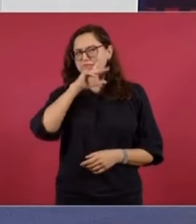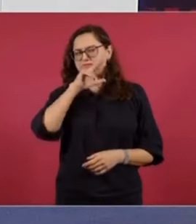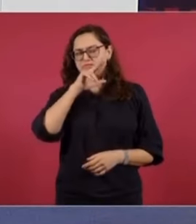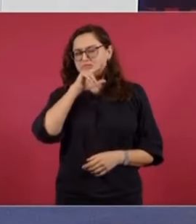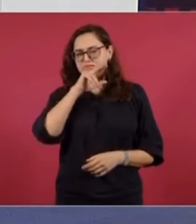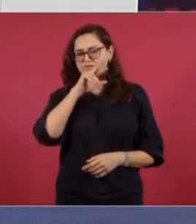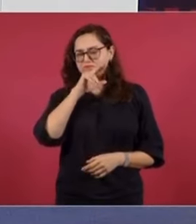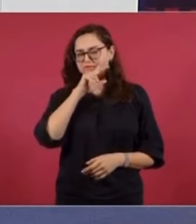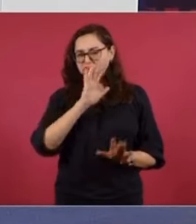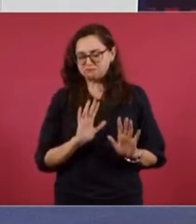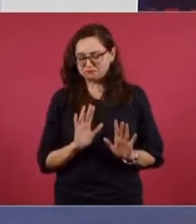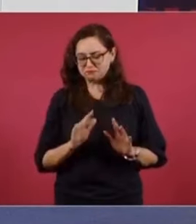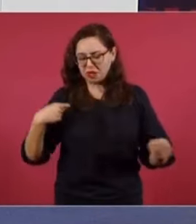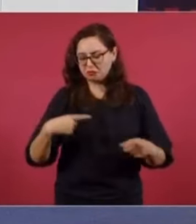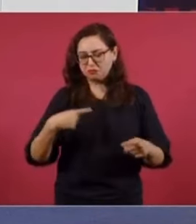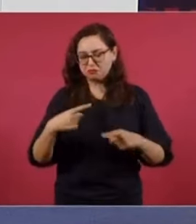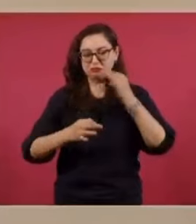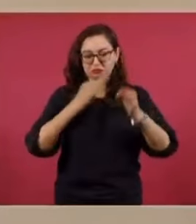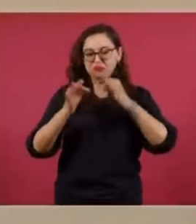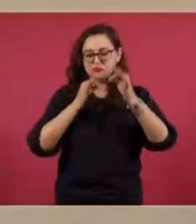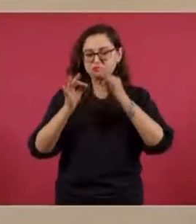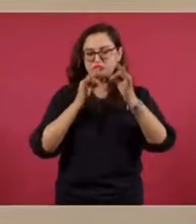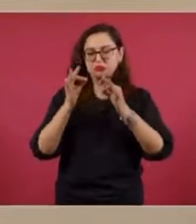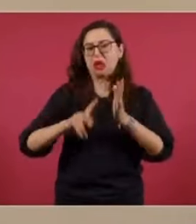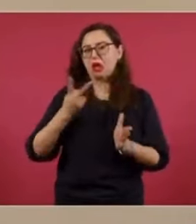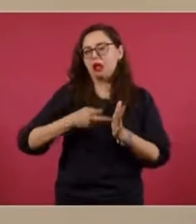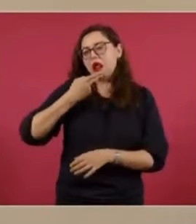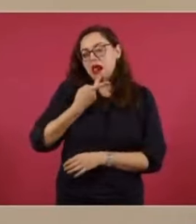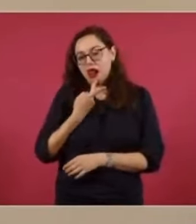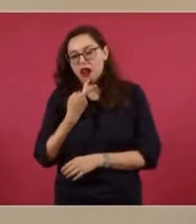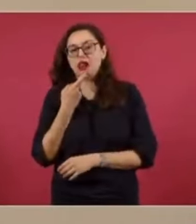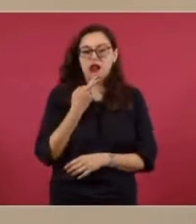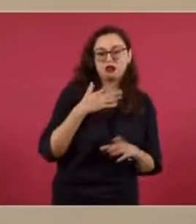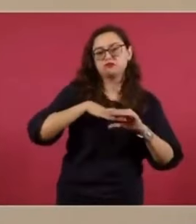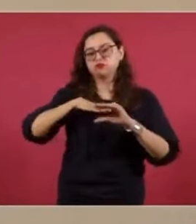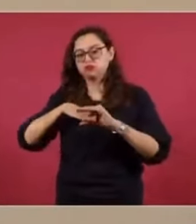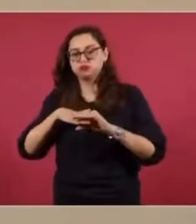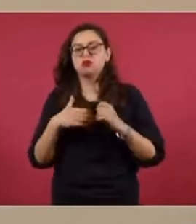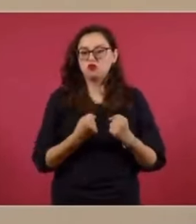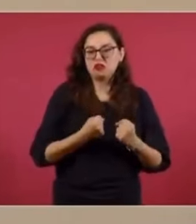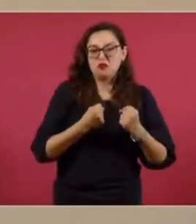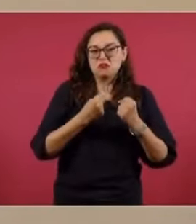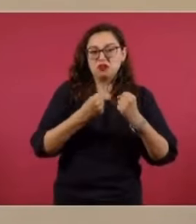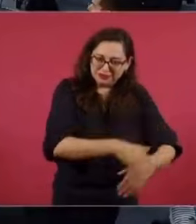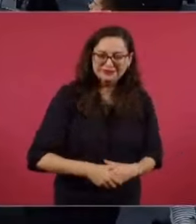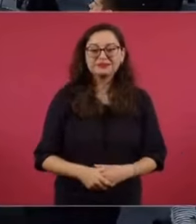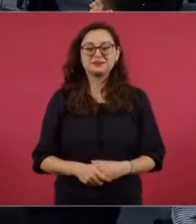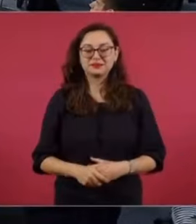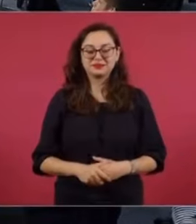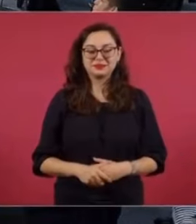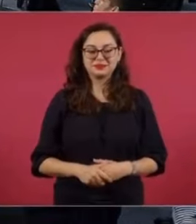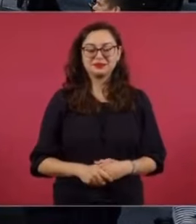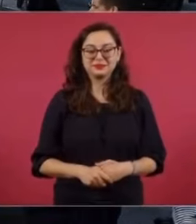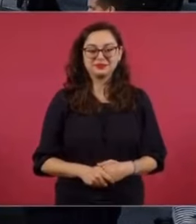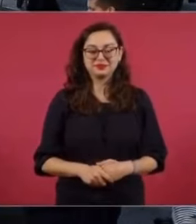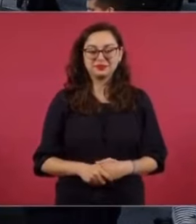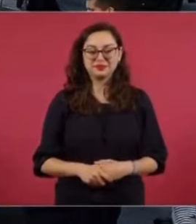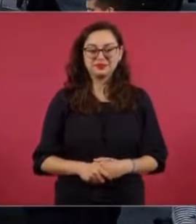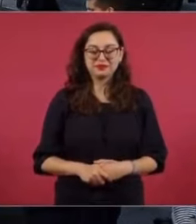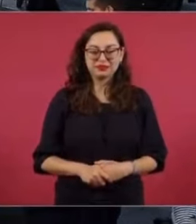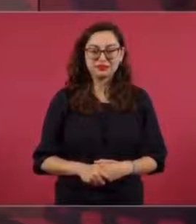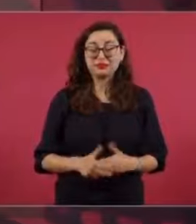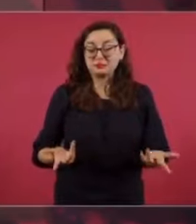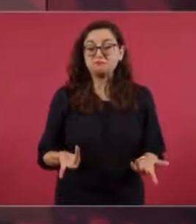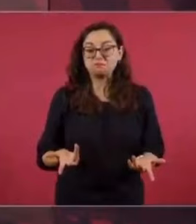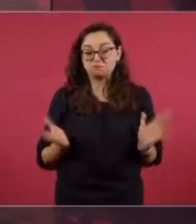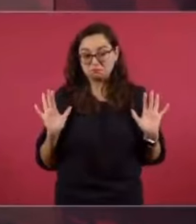lo que se diga en esta temporada de mucha retórica en que suele hablarse fuerte y en demasía. Pero en este contexto,